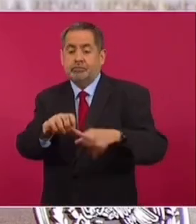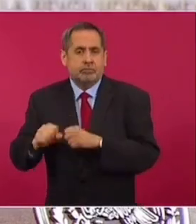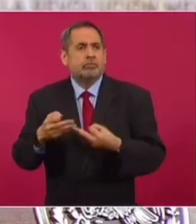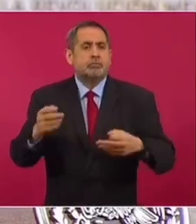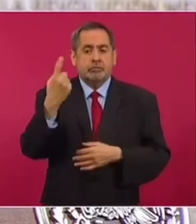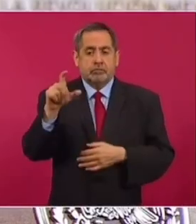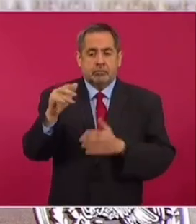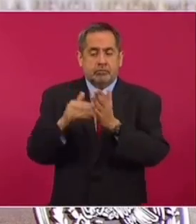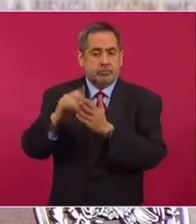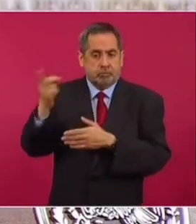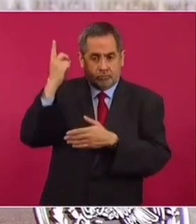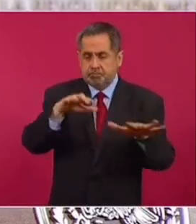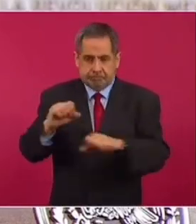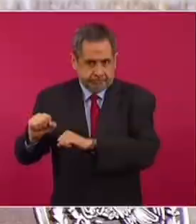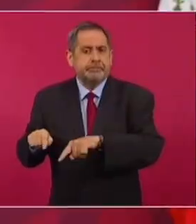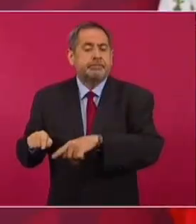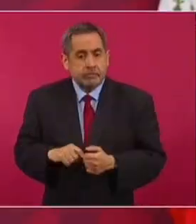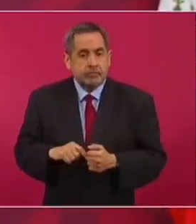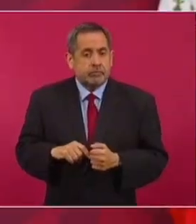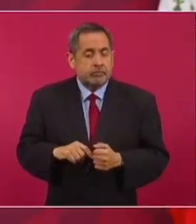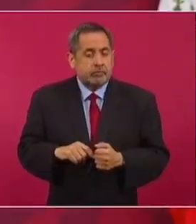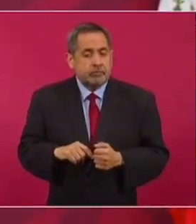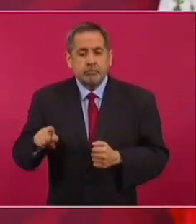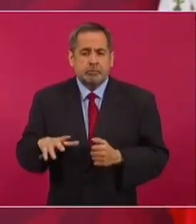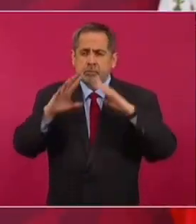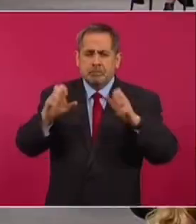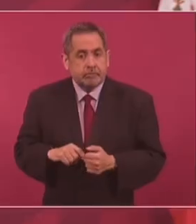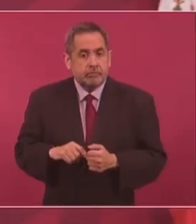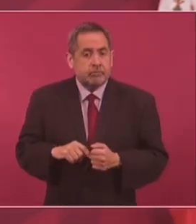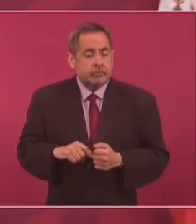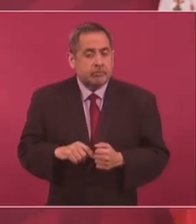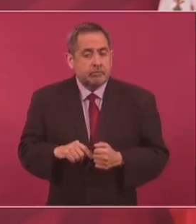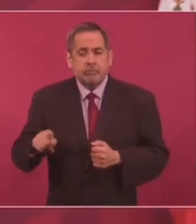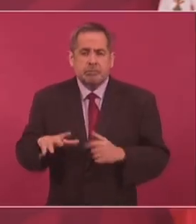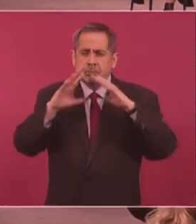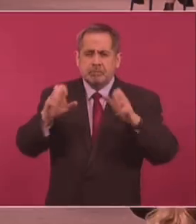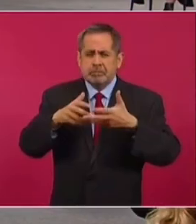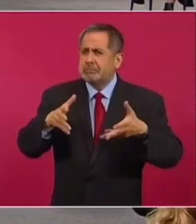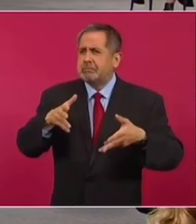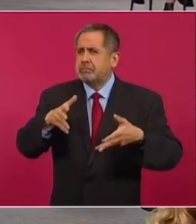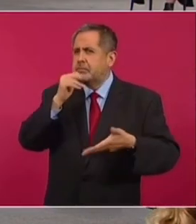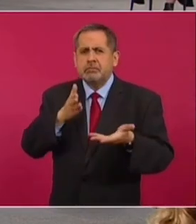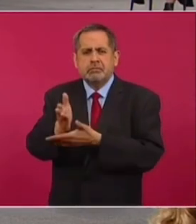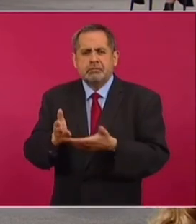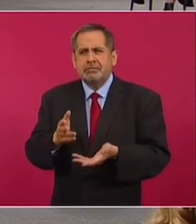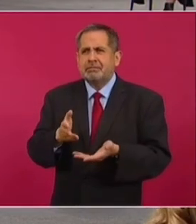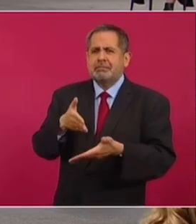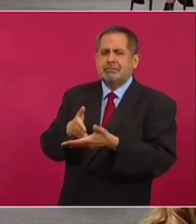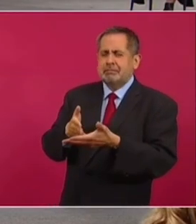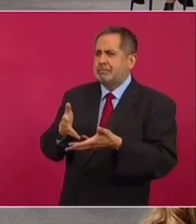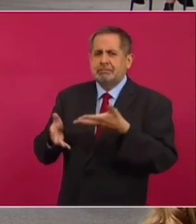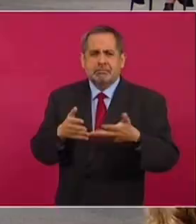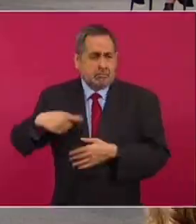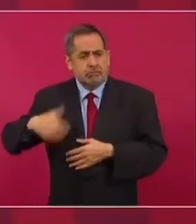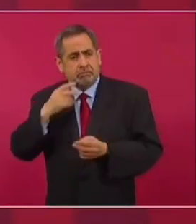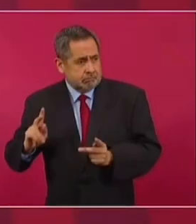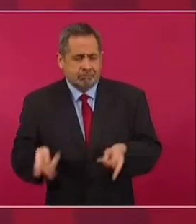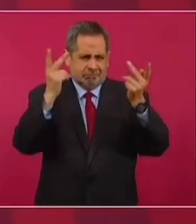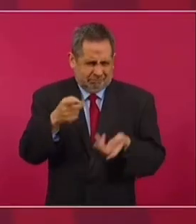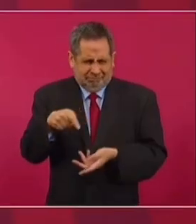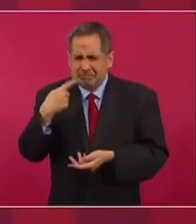120 millones de dólares. Y resulta que es un rancho inaccesible, es un rancho inaccesible, y lo hemos querido vender